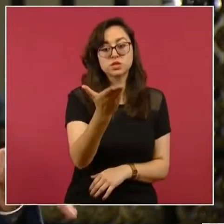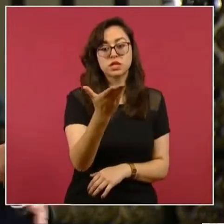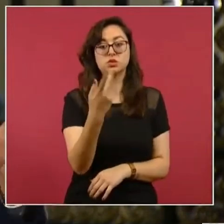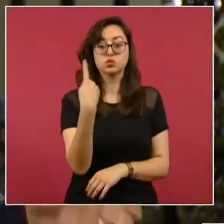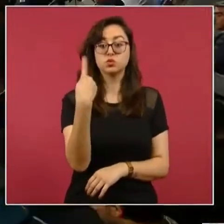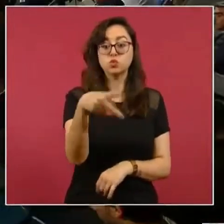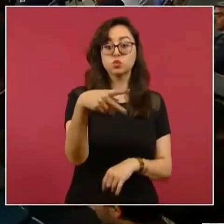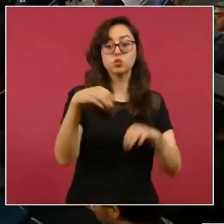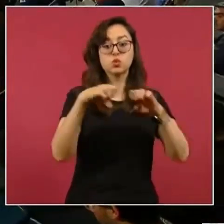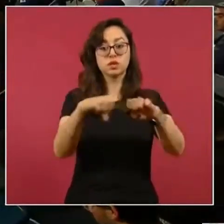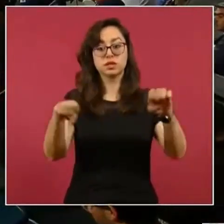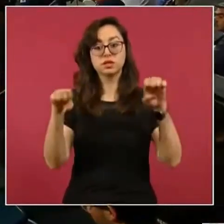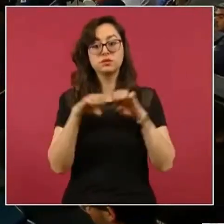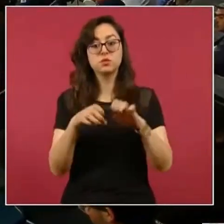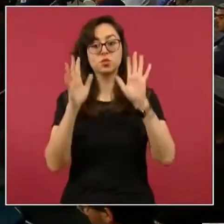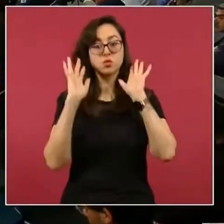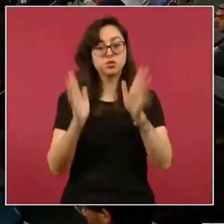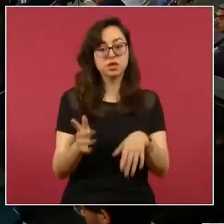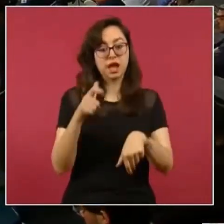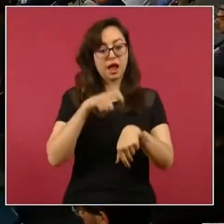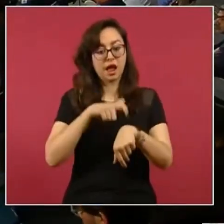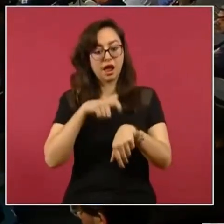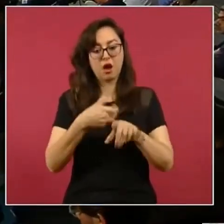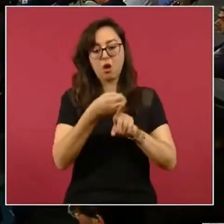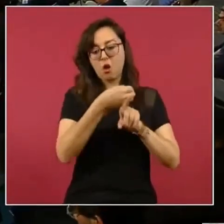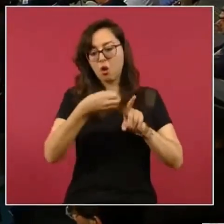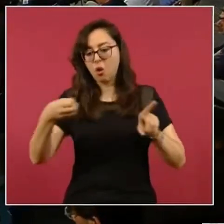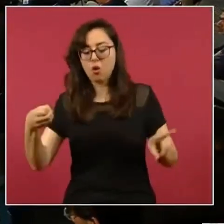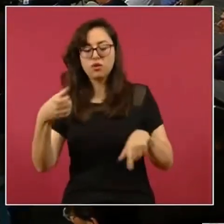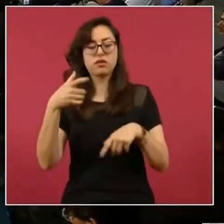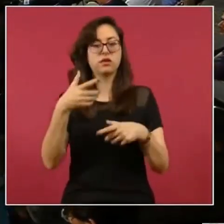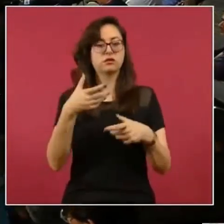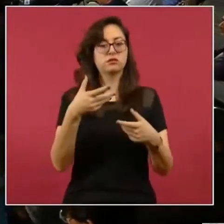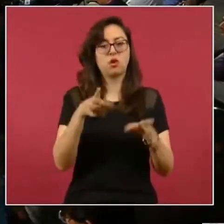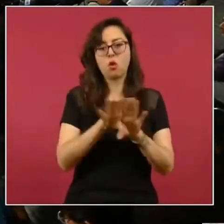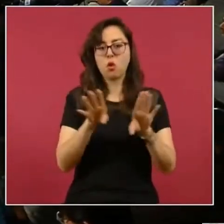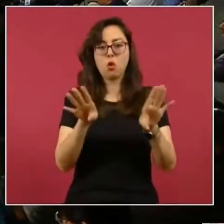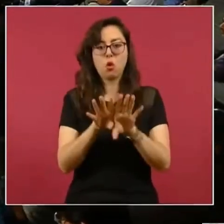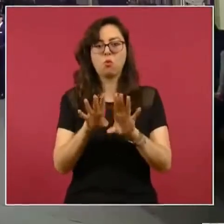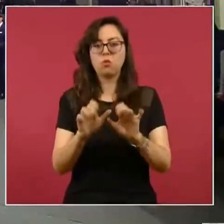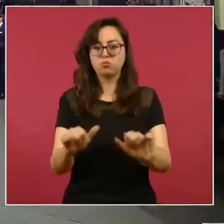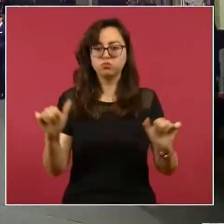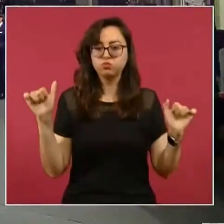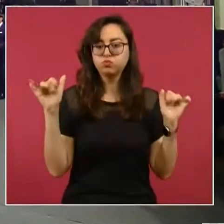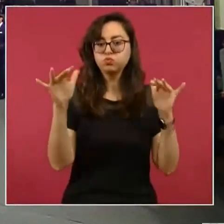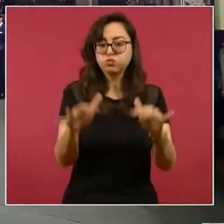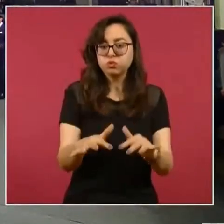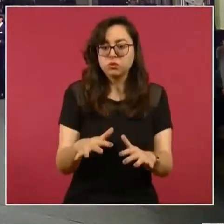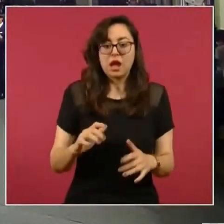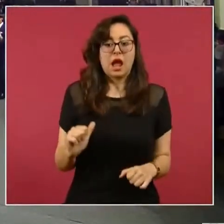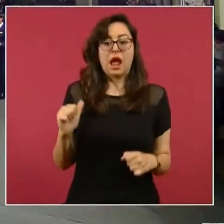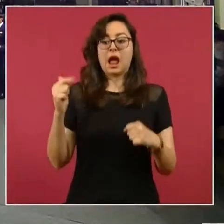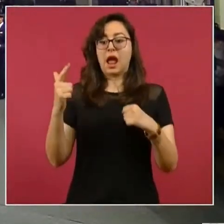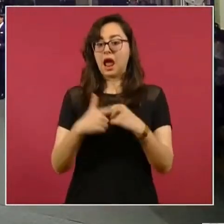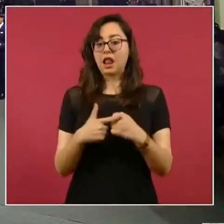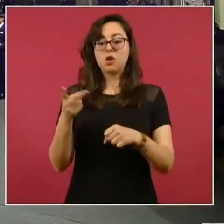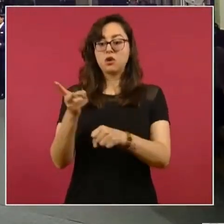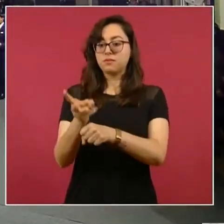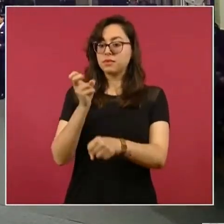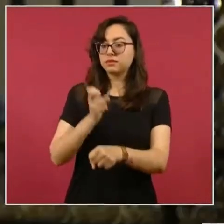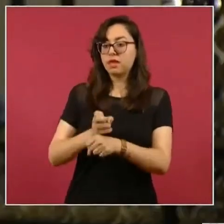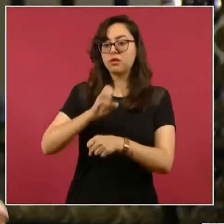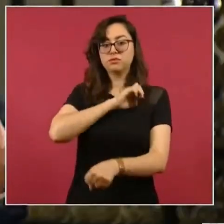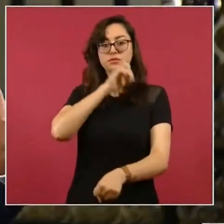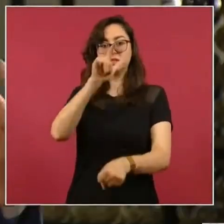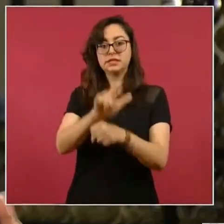cronología, alguna ruta crítica sobre cómo se va a llevar este evento, si va a tener algún invitado especial, a lo mejor presidentes